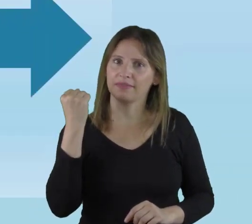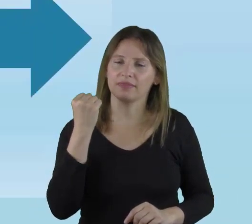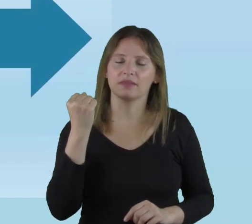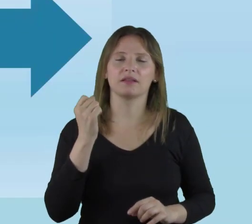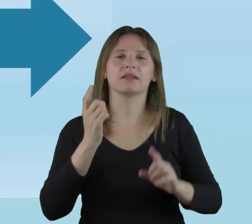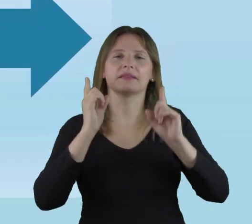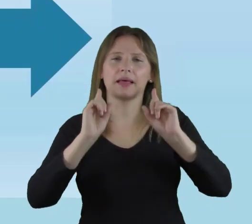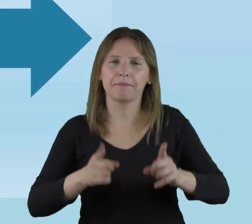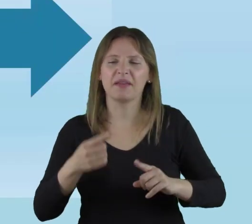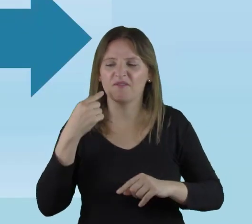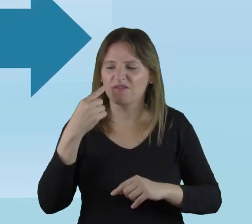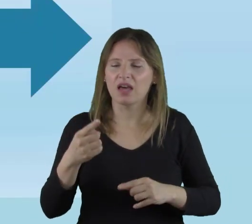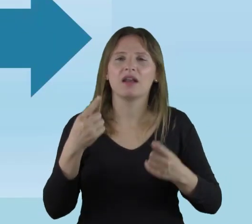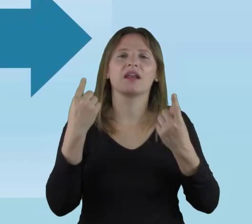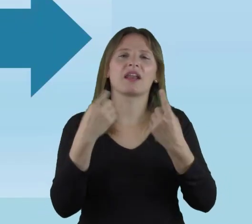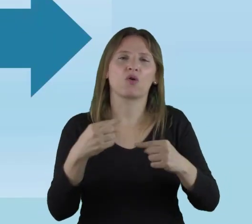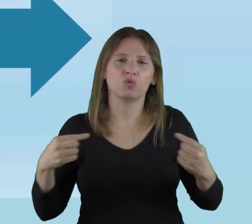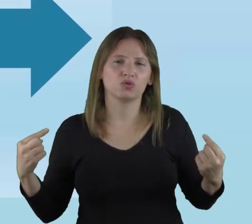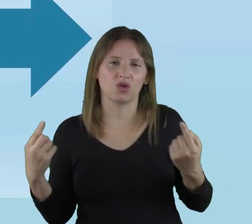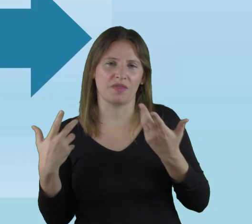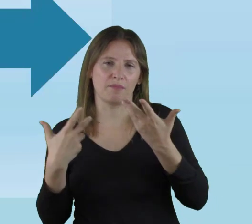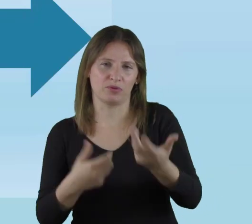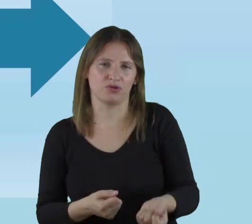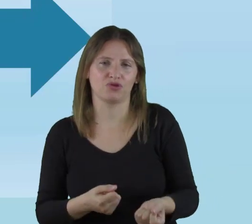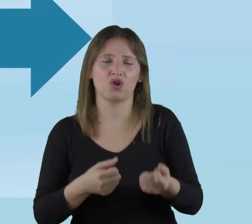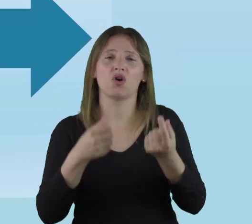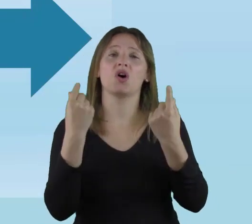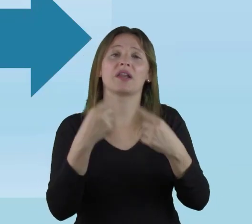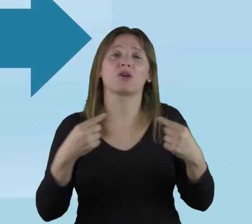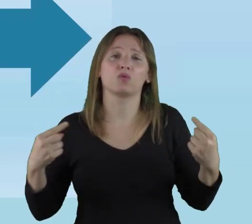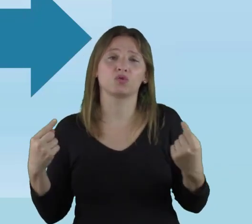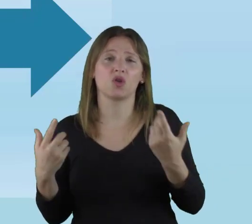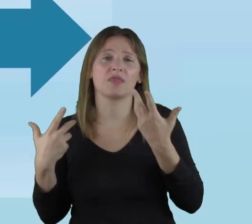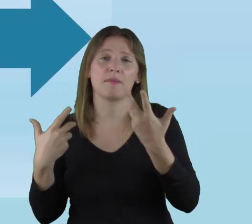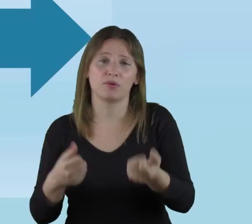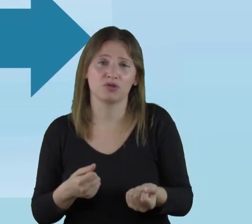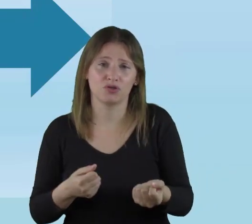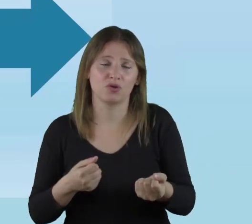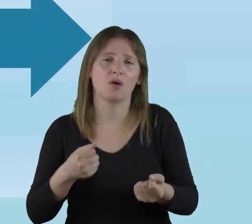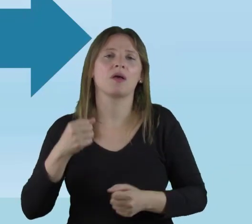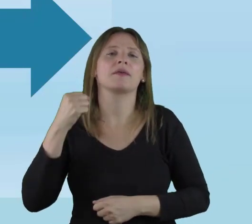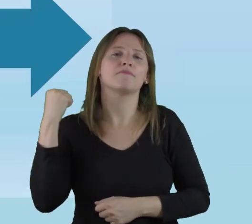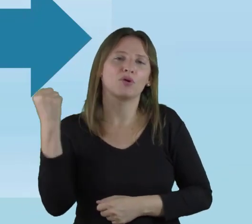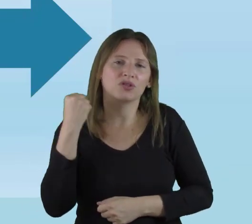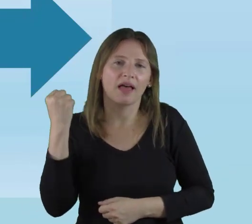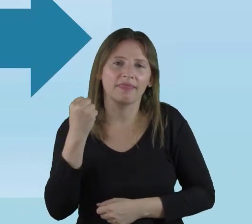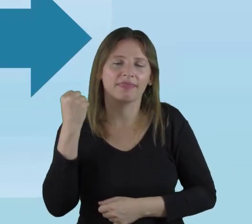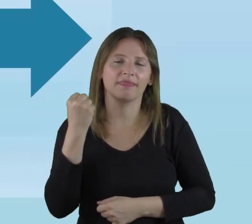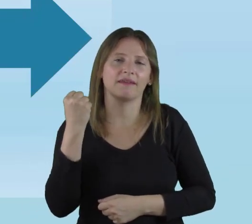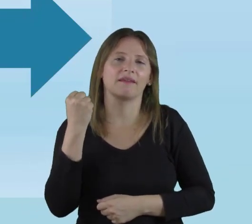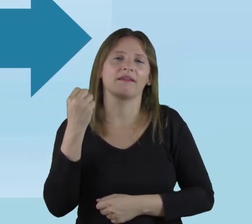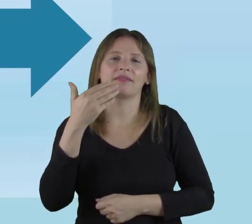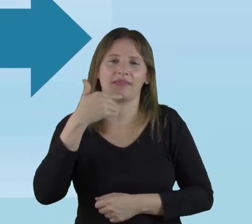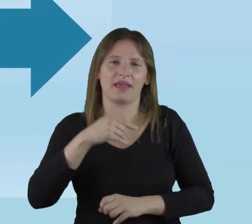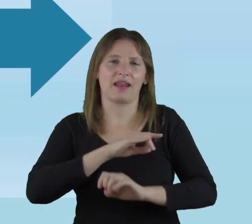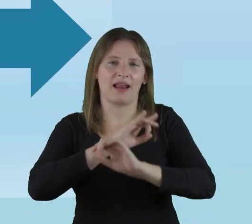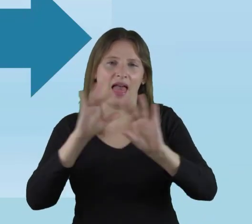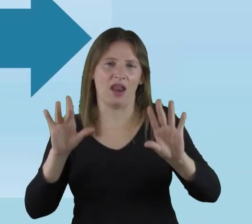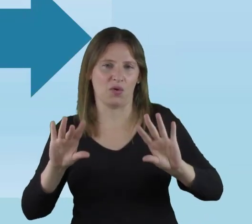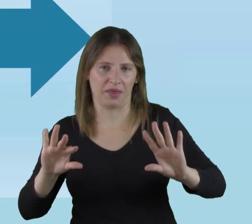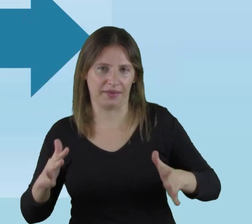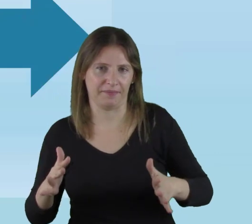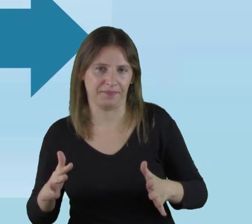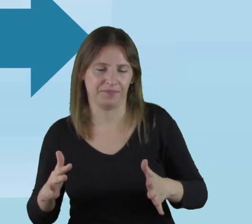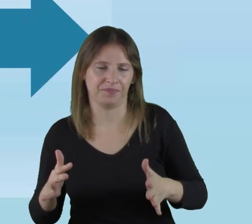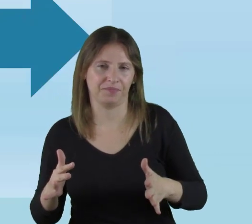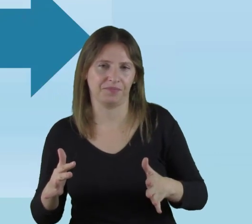Es importante considerar los recursos de apoyo. Y cuando hablo de recursos de apoyo, es importante tener